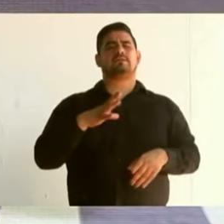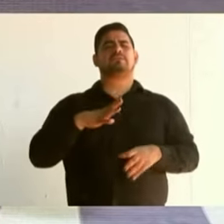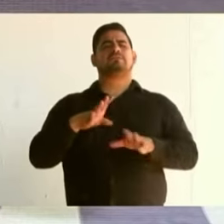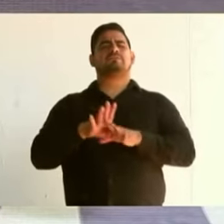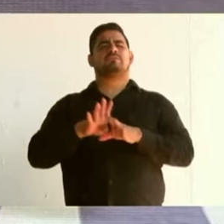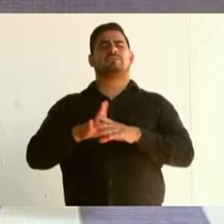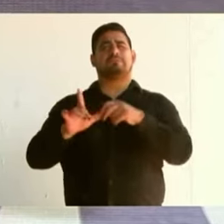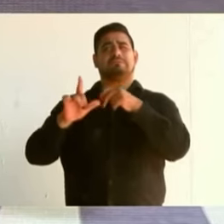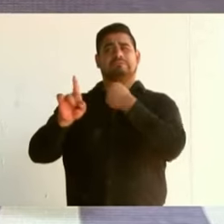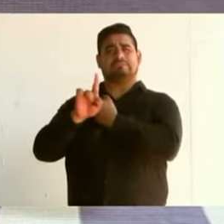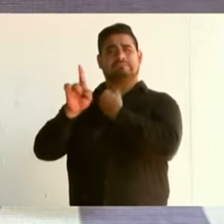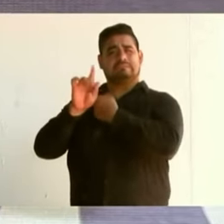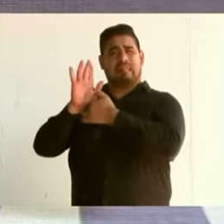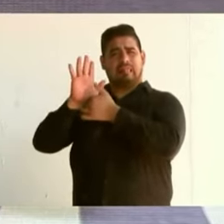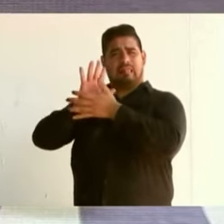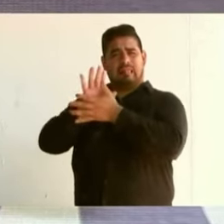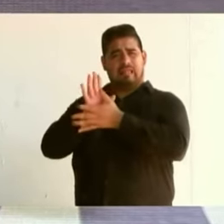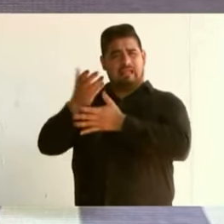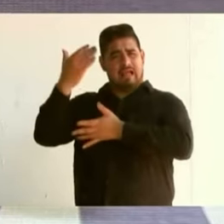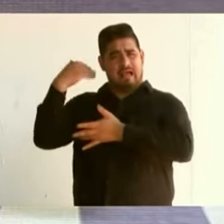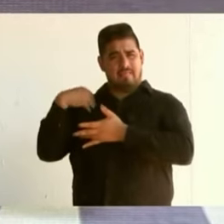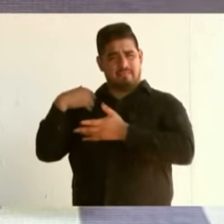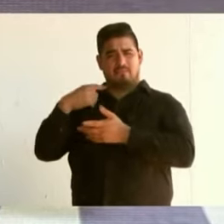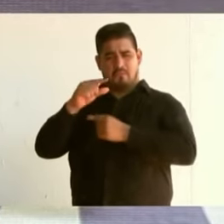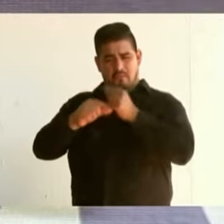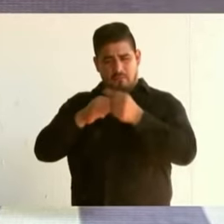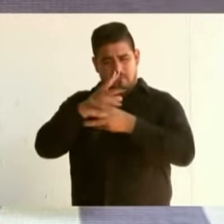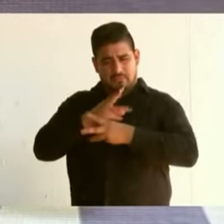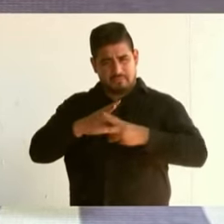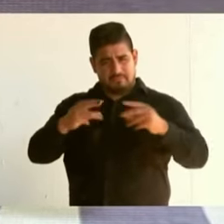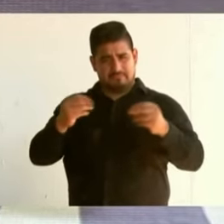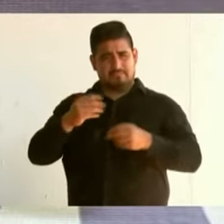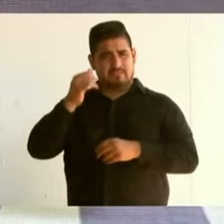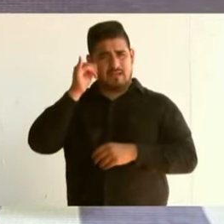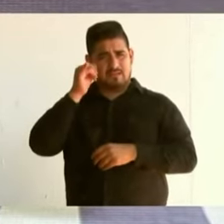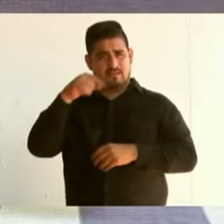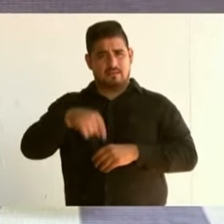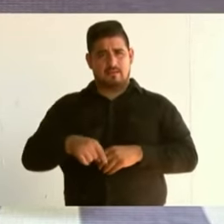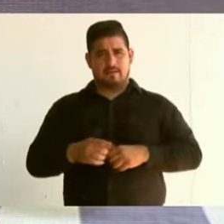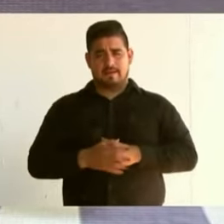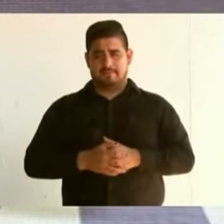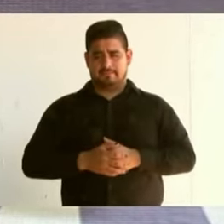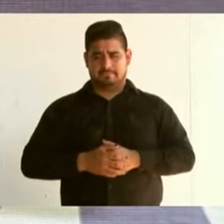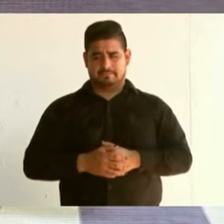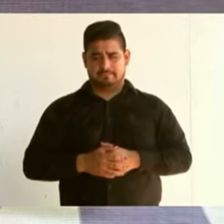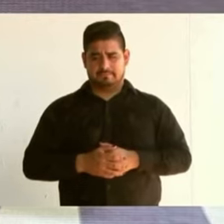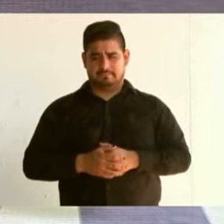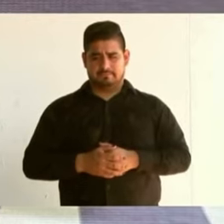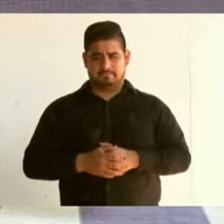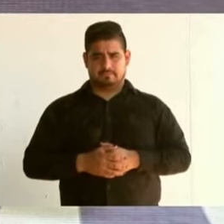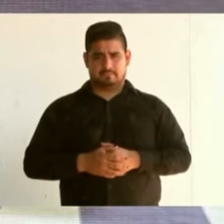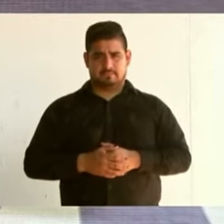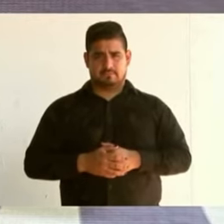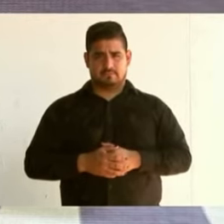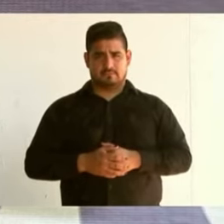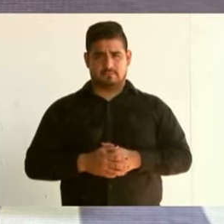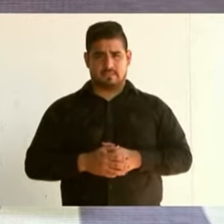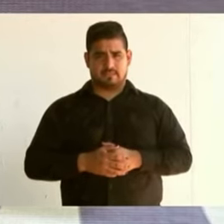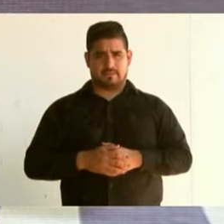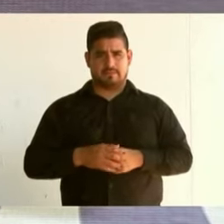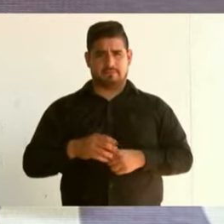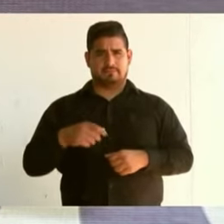Y en particular el plan de justicia para el pueblo yaqui, cala hondo en la memoria colectiva,